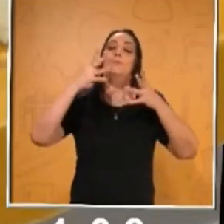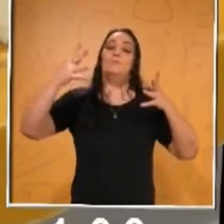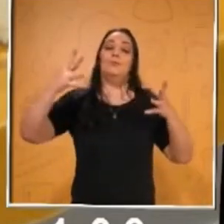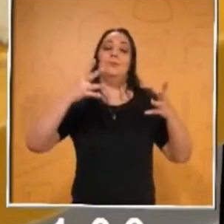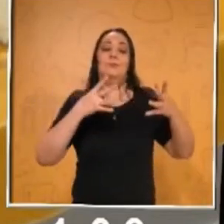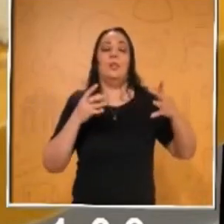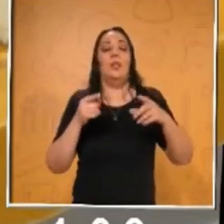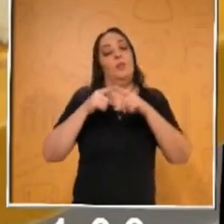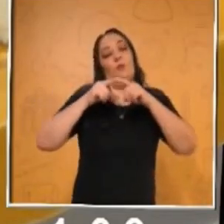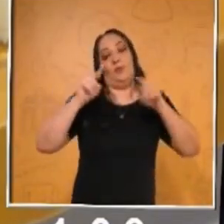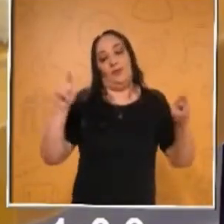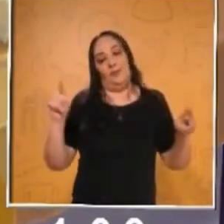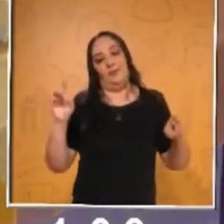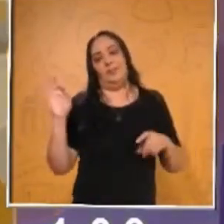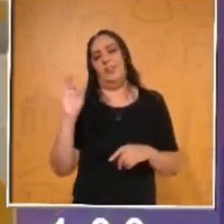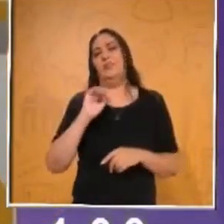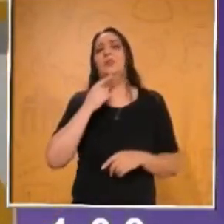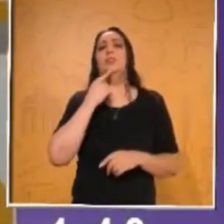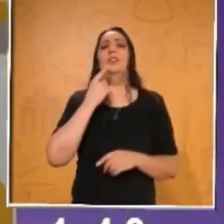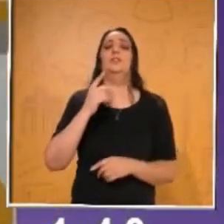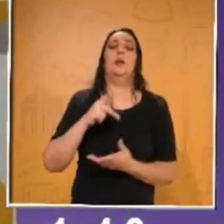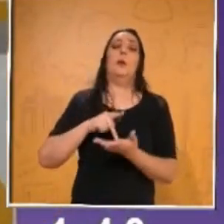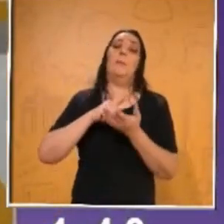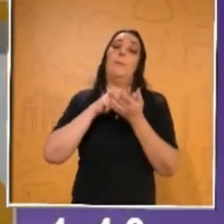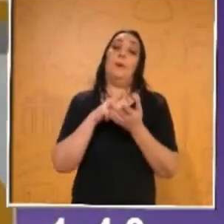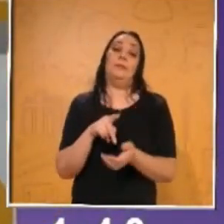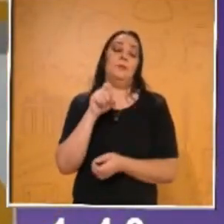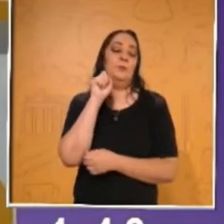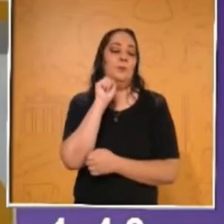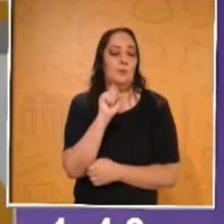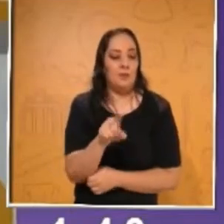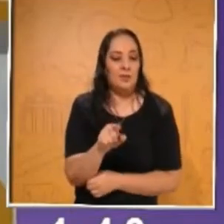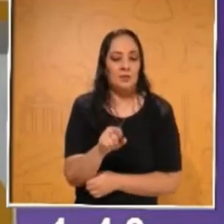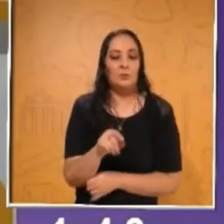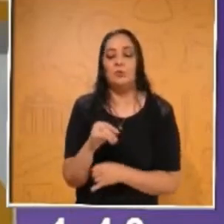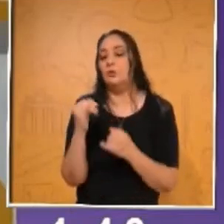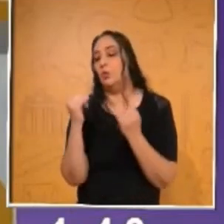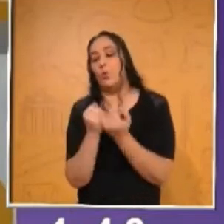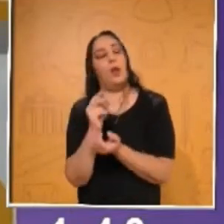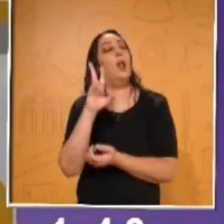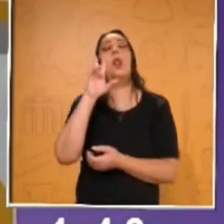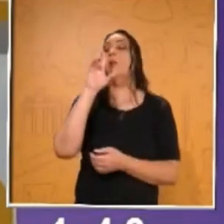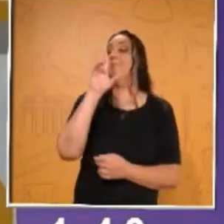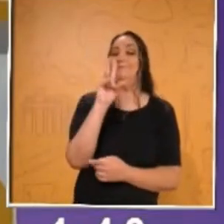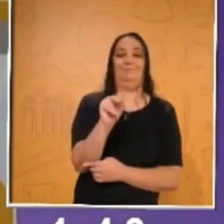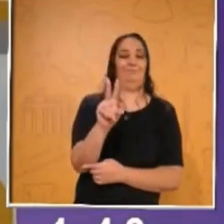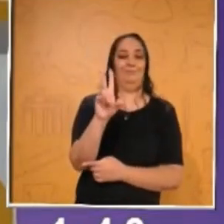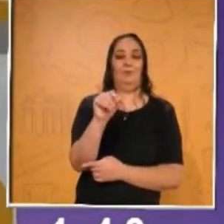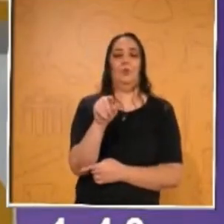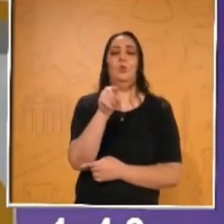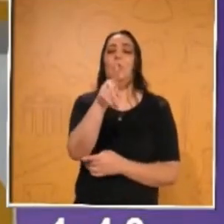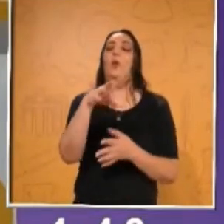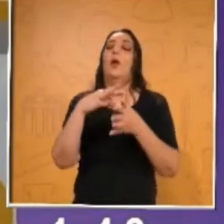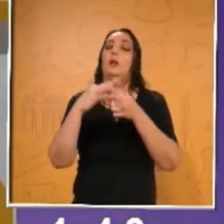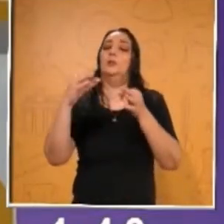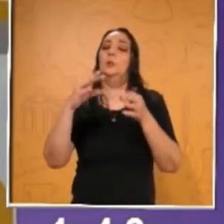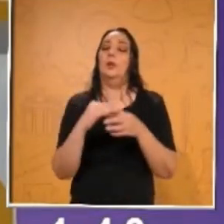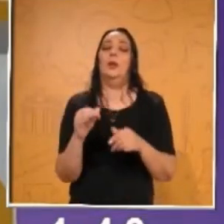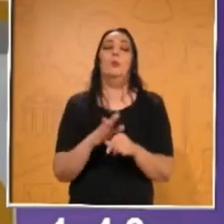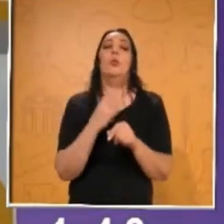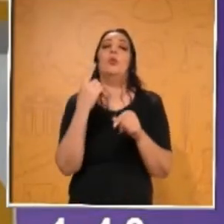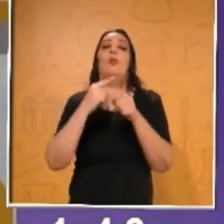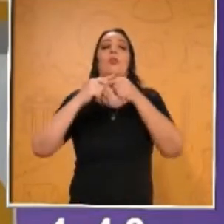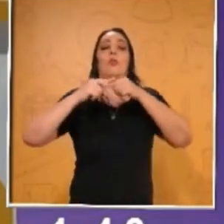diferentes. Si alguien te dice, ¿es que pesa lo mismo? ¿Es lo mismo que el volumen? No es cierto. Tú le vas a decir por qué son